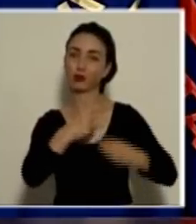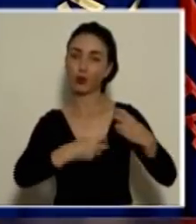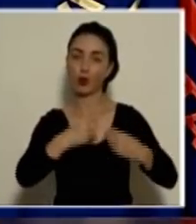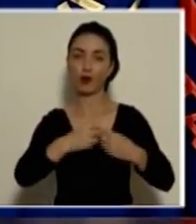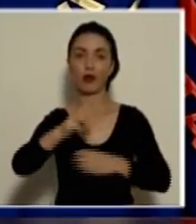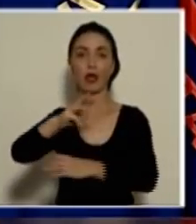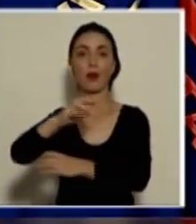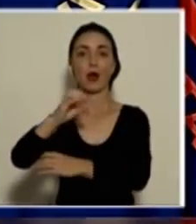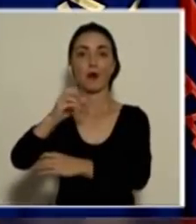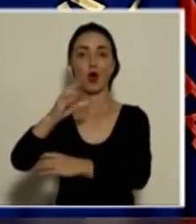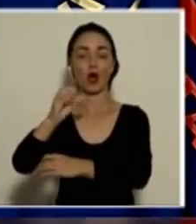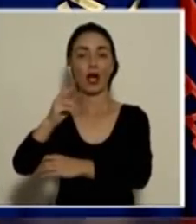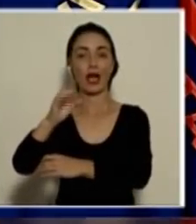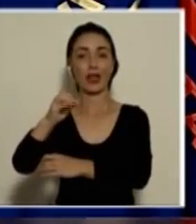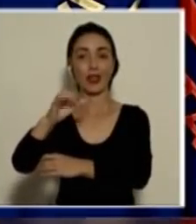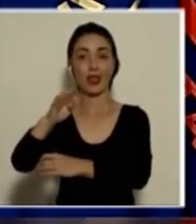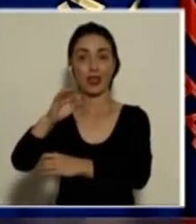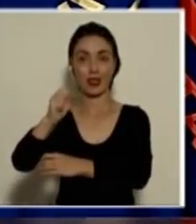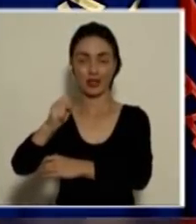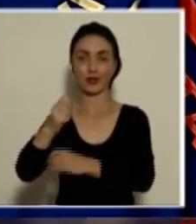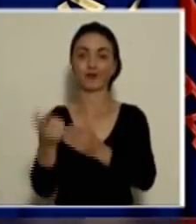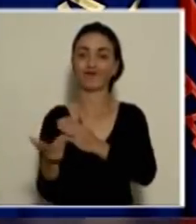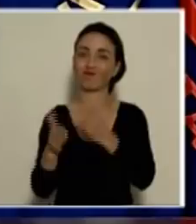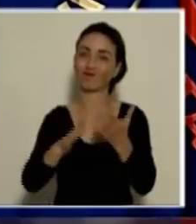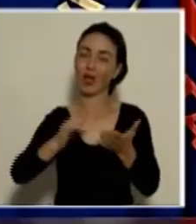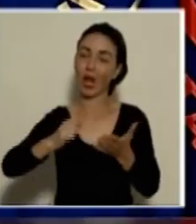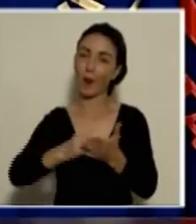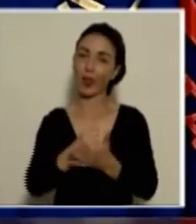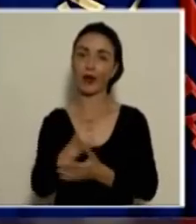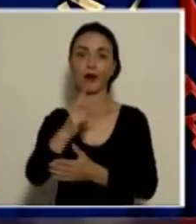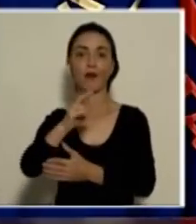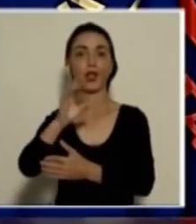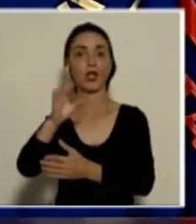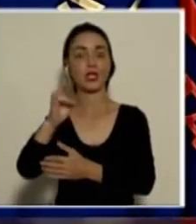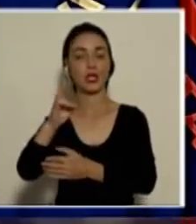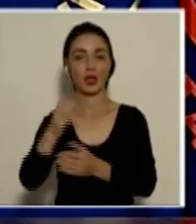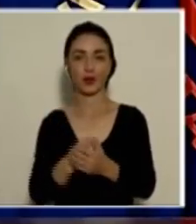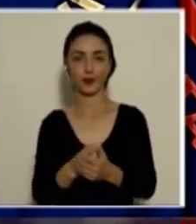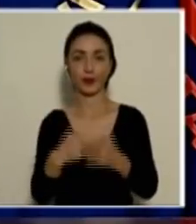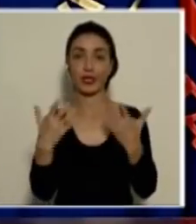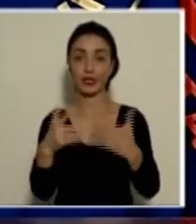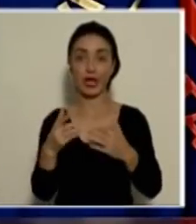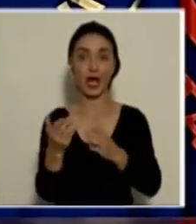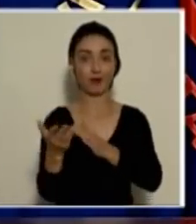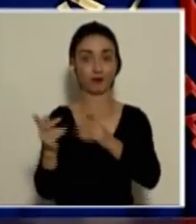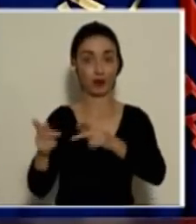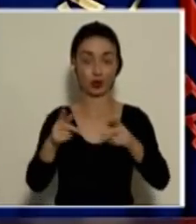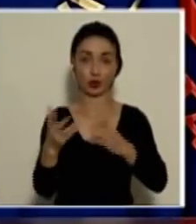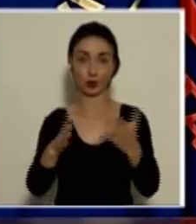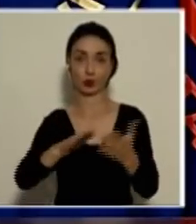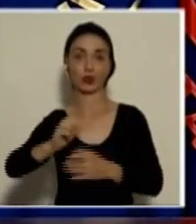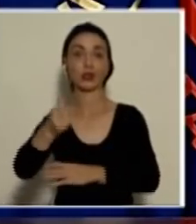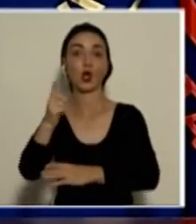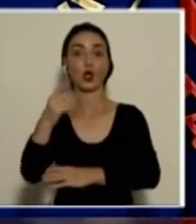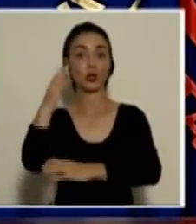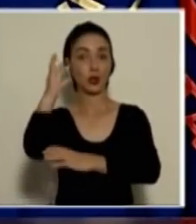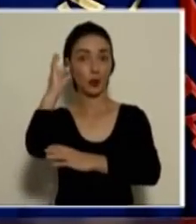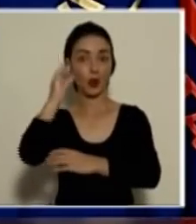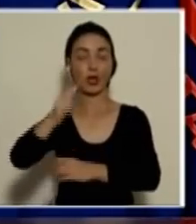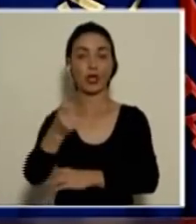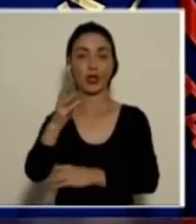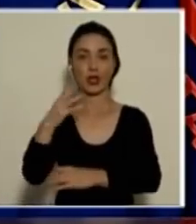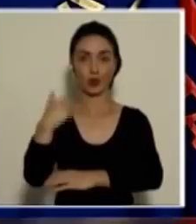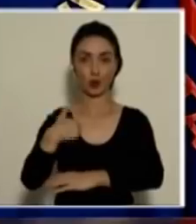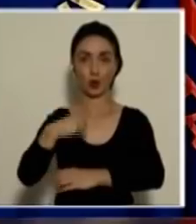miocarditis. El deceso se suma a los 27 lamentables fallecimientos ya registrados, 11 mujeres y 16